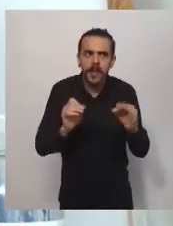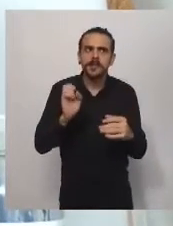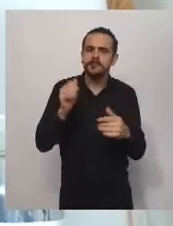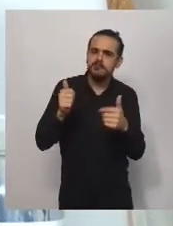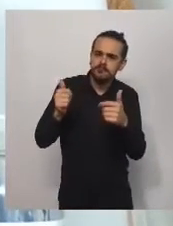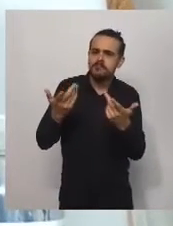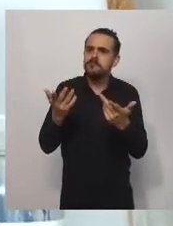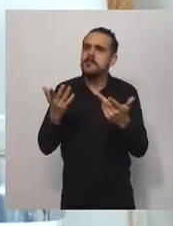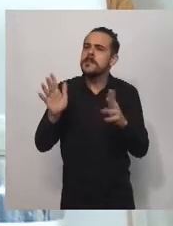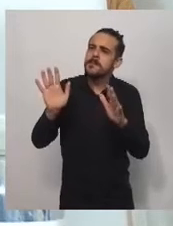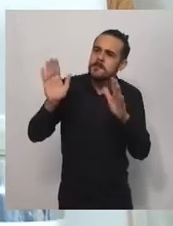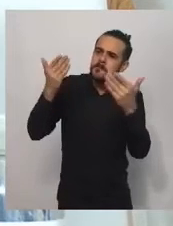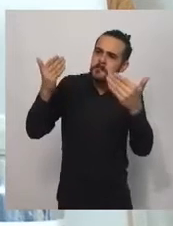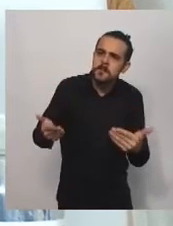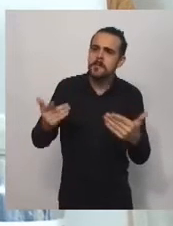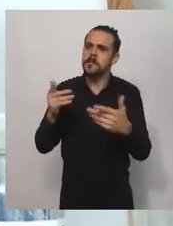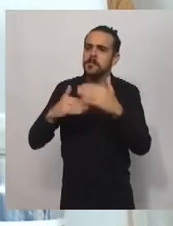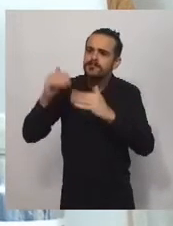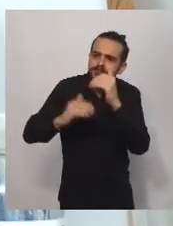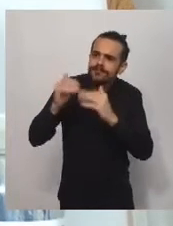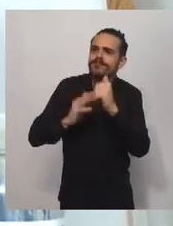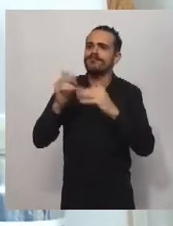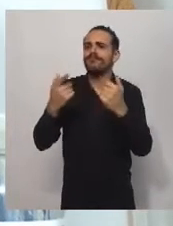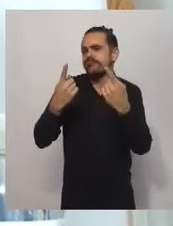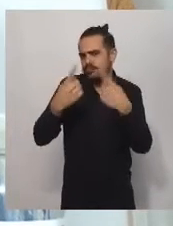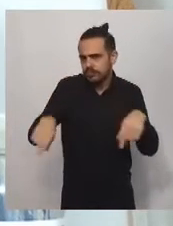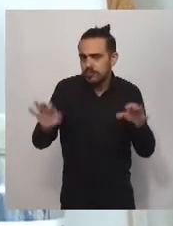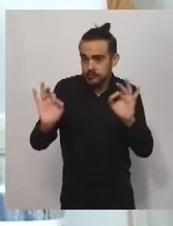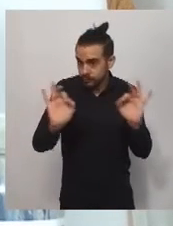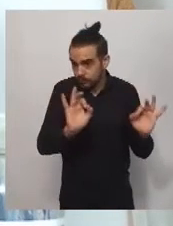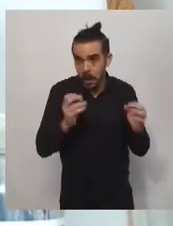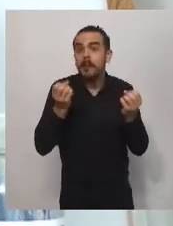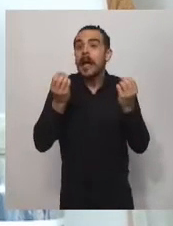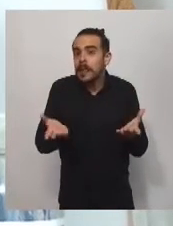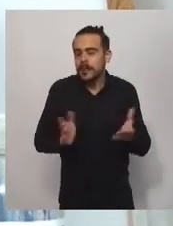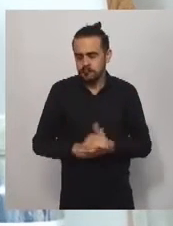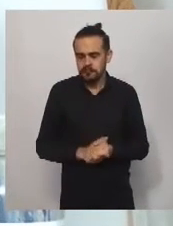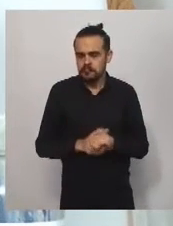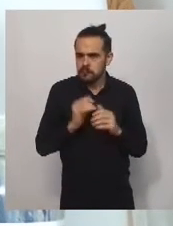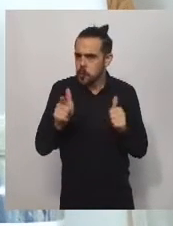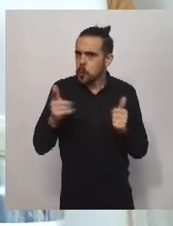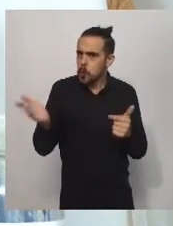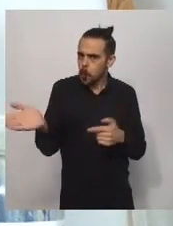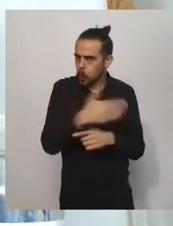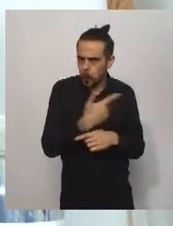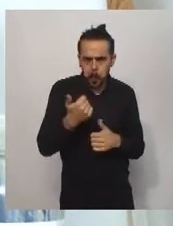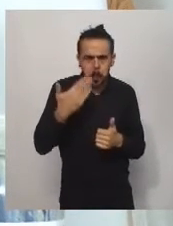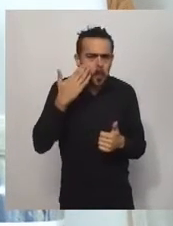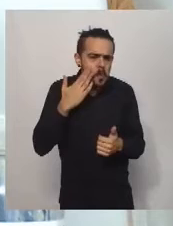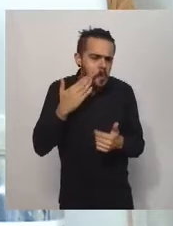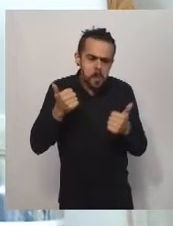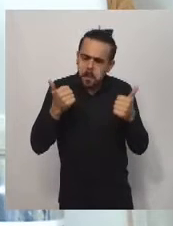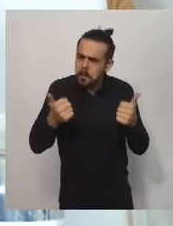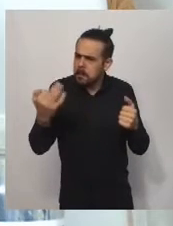y hemos tenido la predisposición total de la inmensa mayoría de